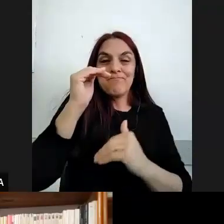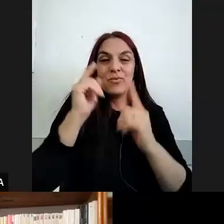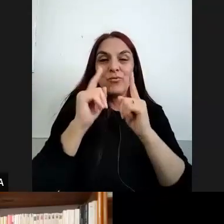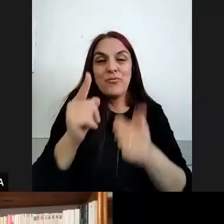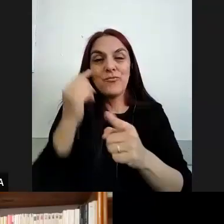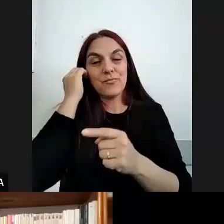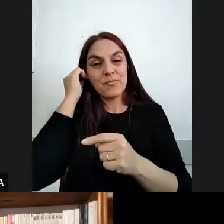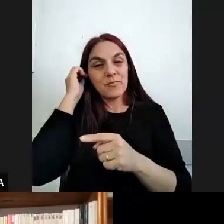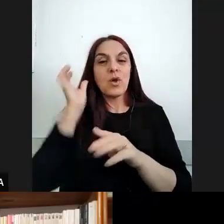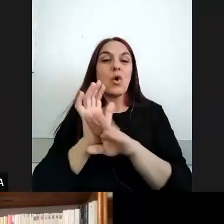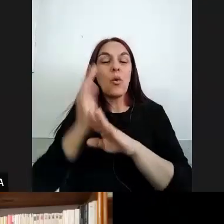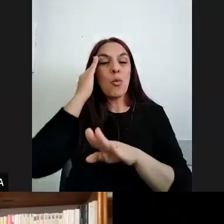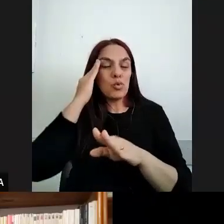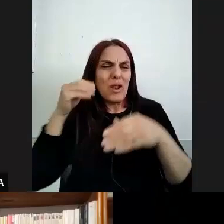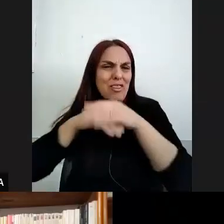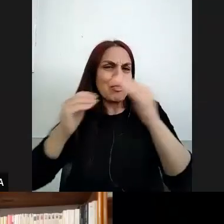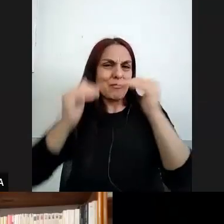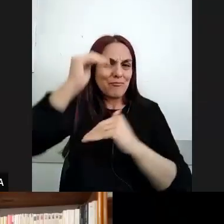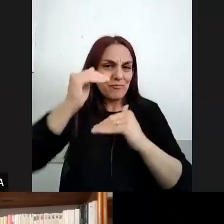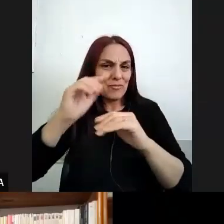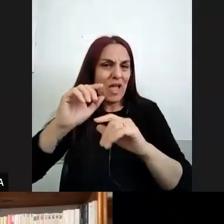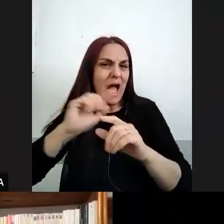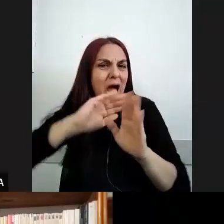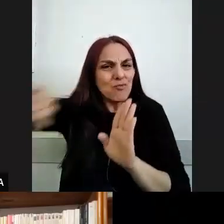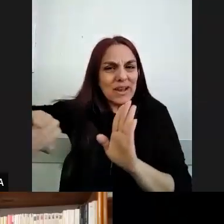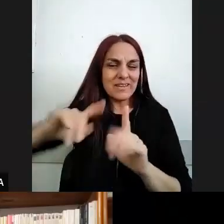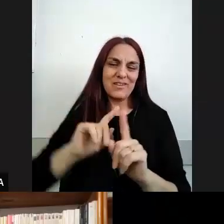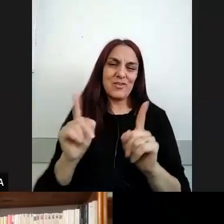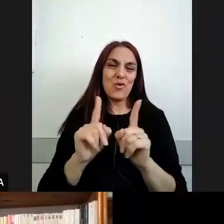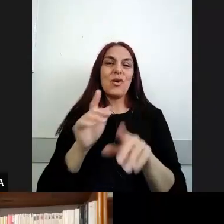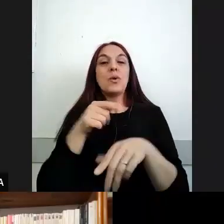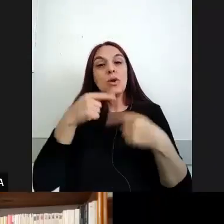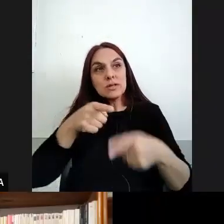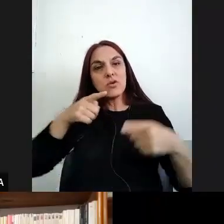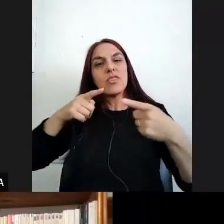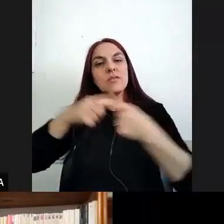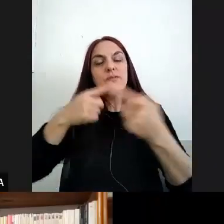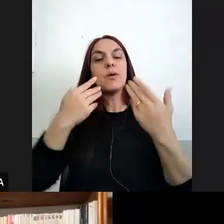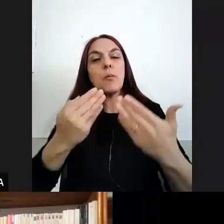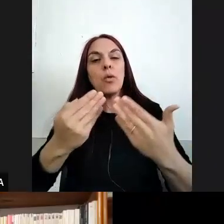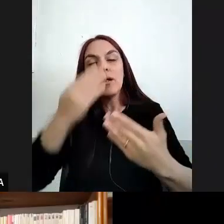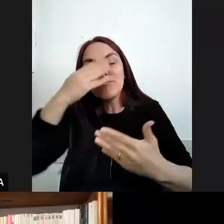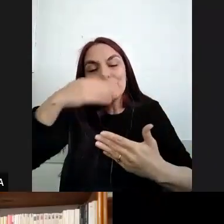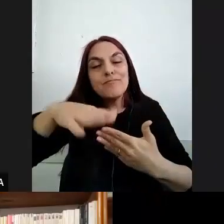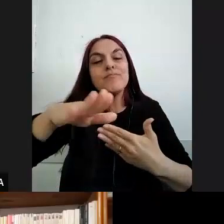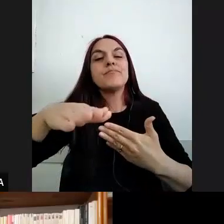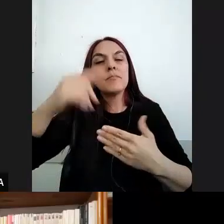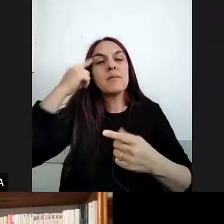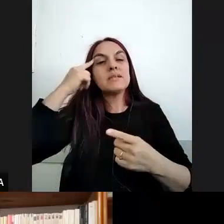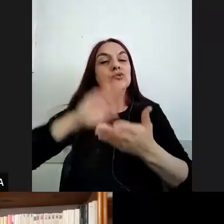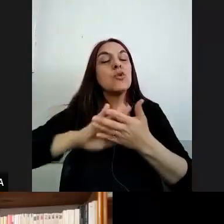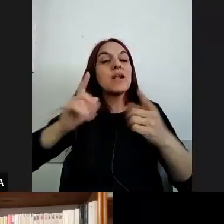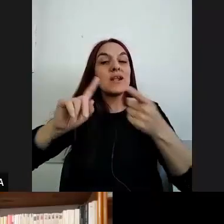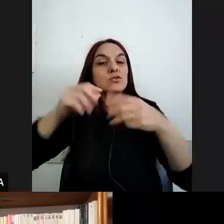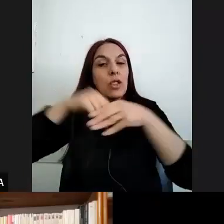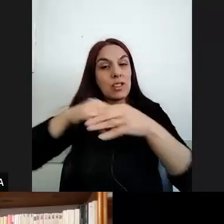tuviera nada que ver con eso y esto creo que es un desafío digamos a reinstalar para poder pensar las relaciones en la